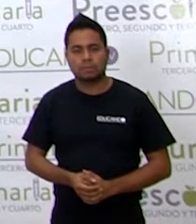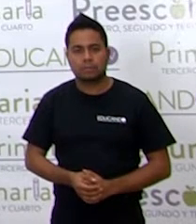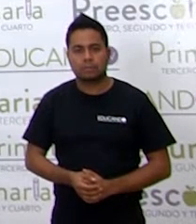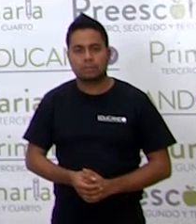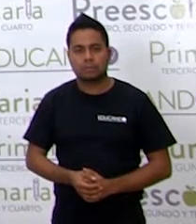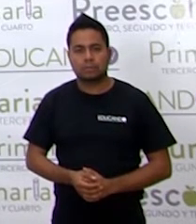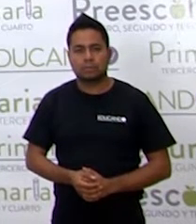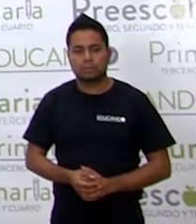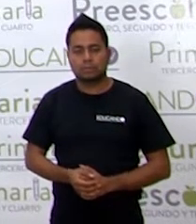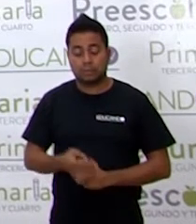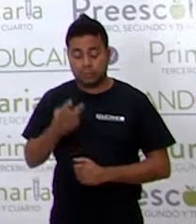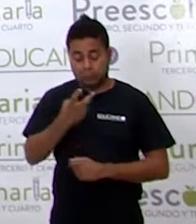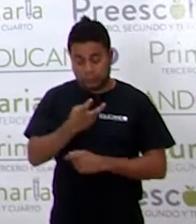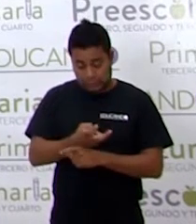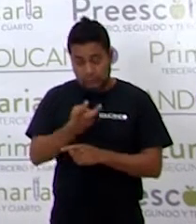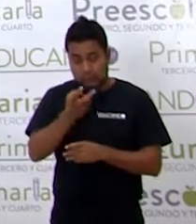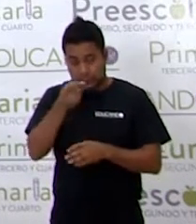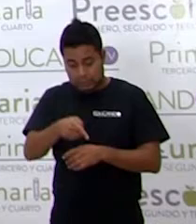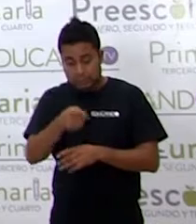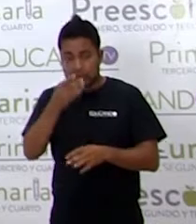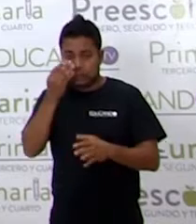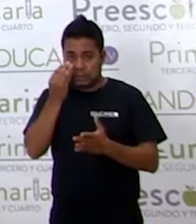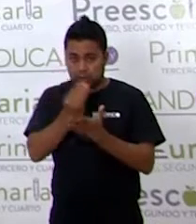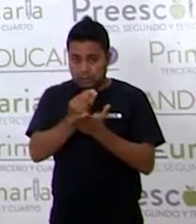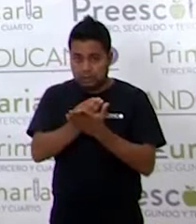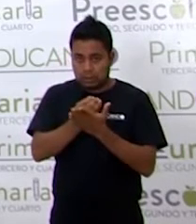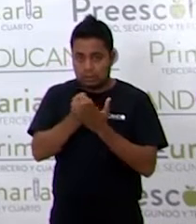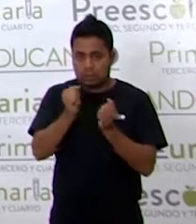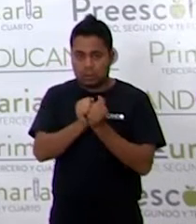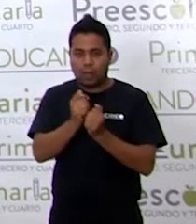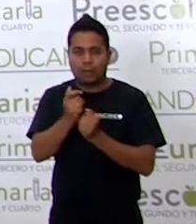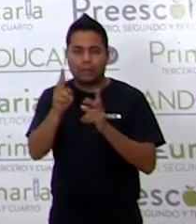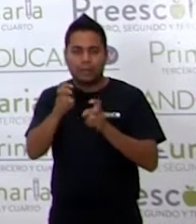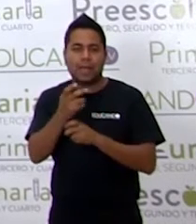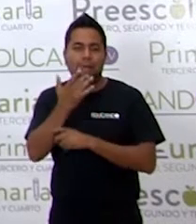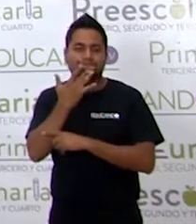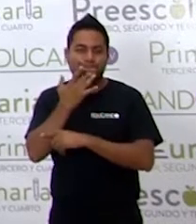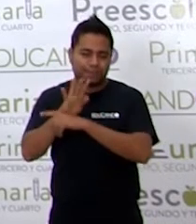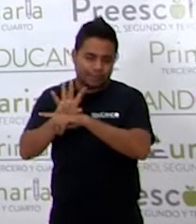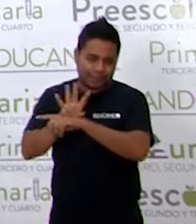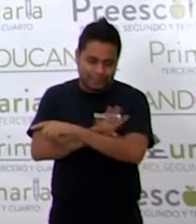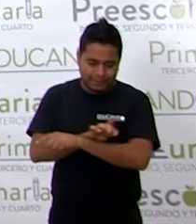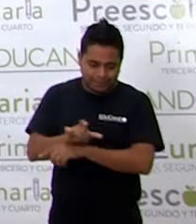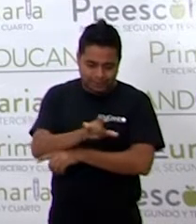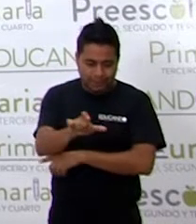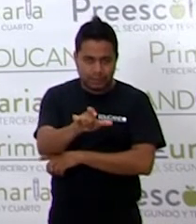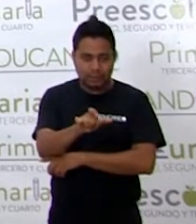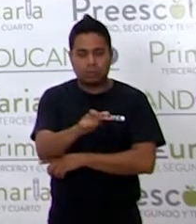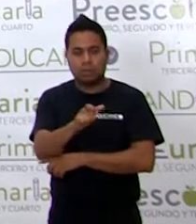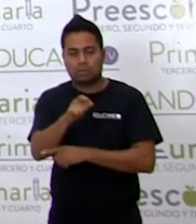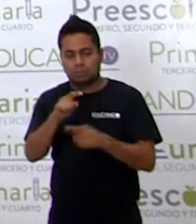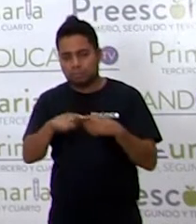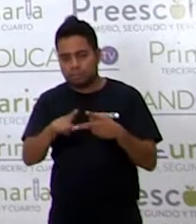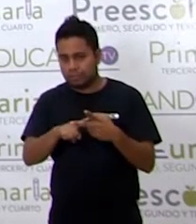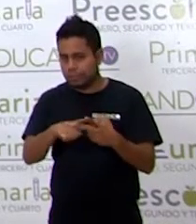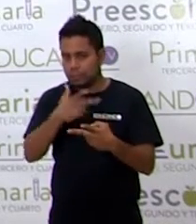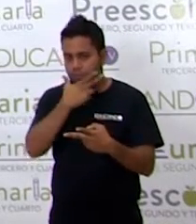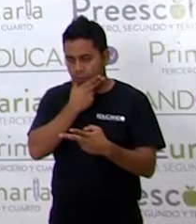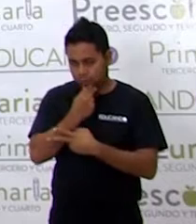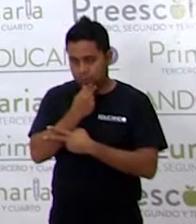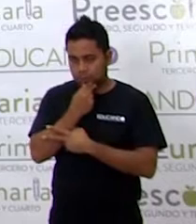Esta oración Tiene que ver Con las Lagartijas Los hombres Y es una frase